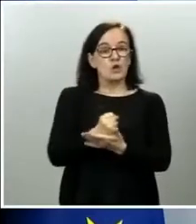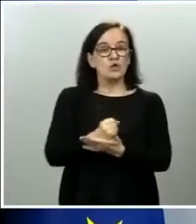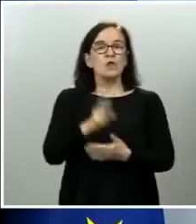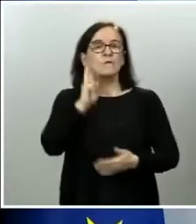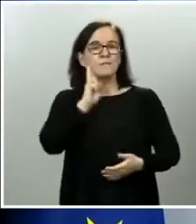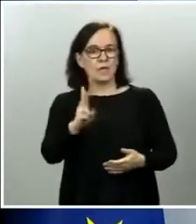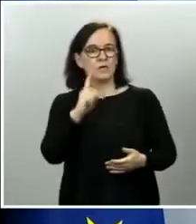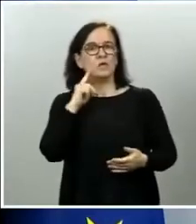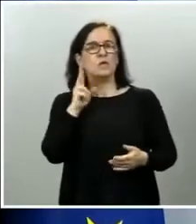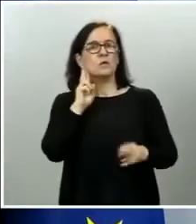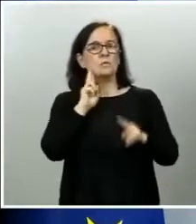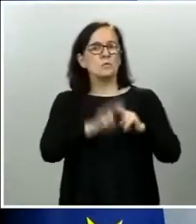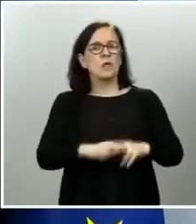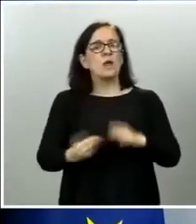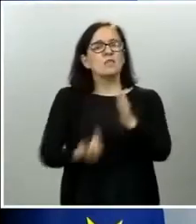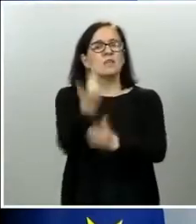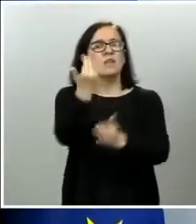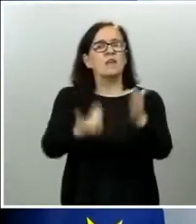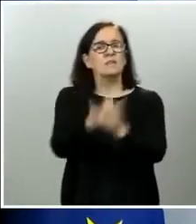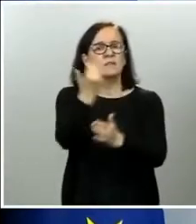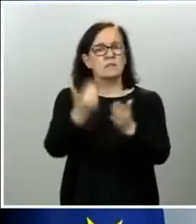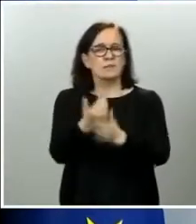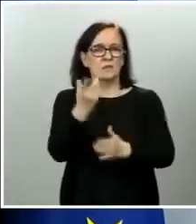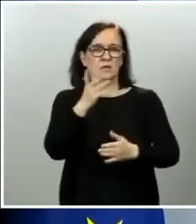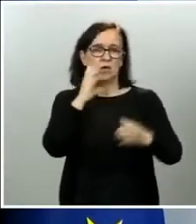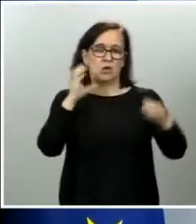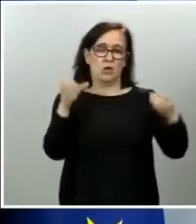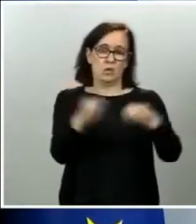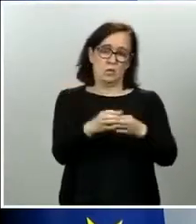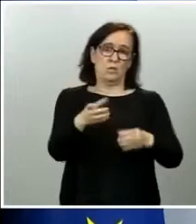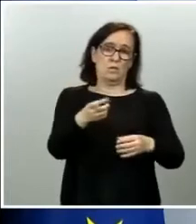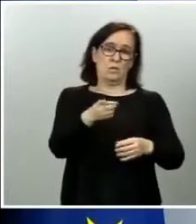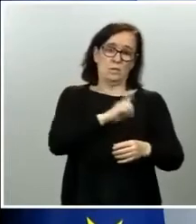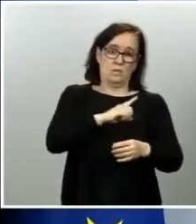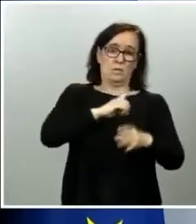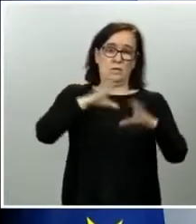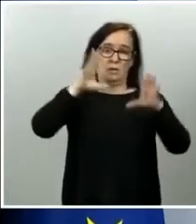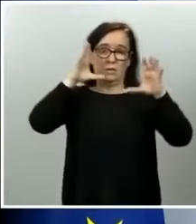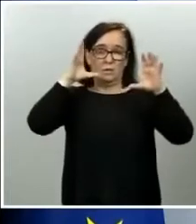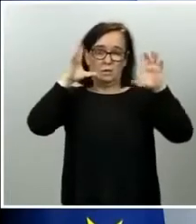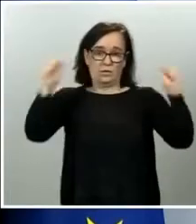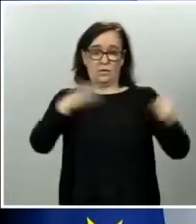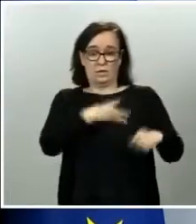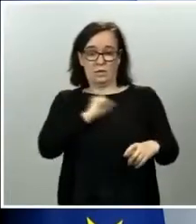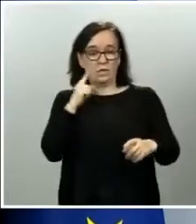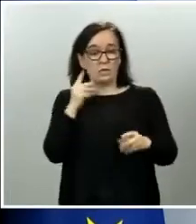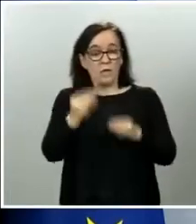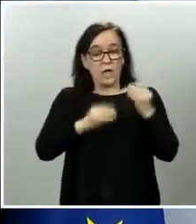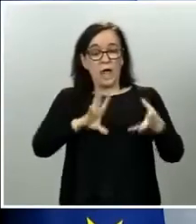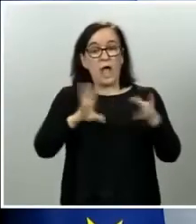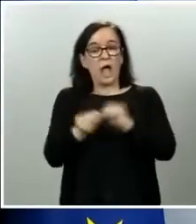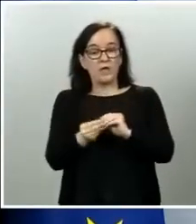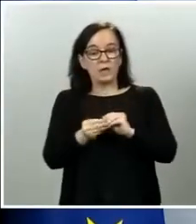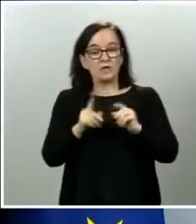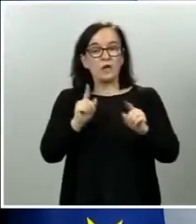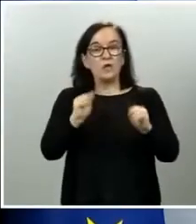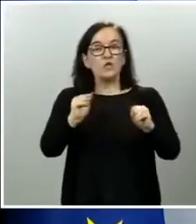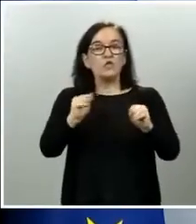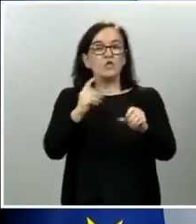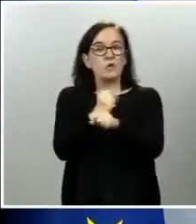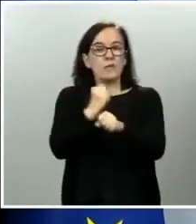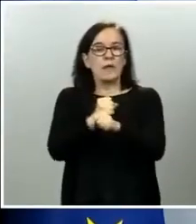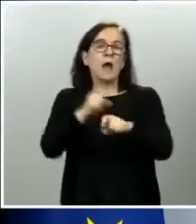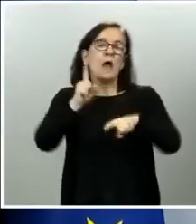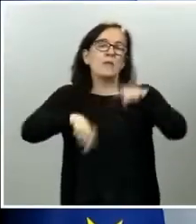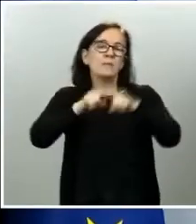observando día a día y las fuerzas y cuerpos adaptan la naturaleza de sus funciones a esas circunstancias